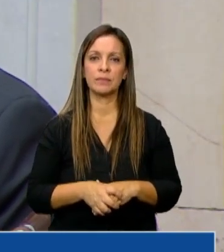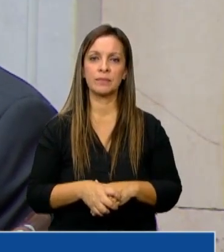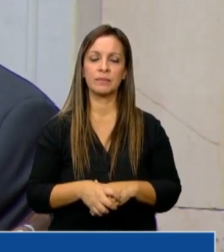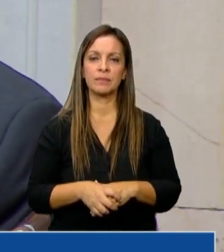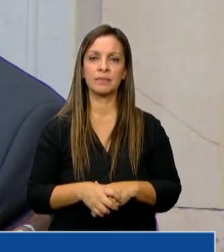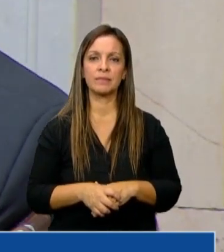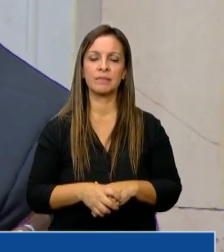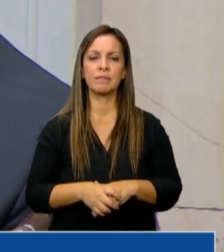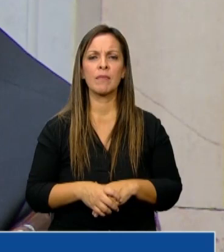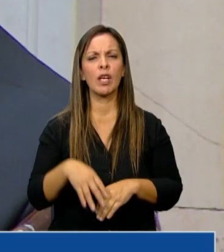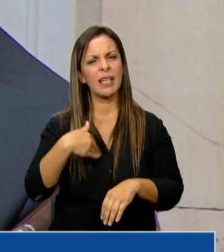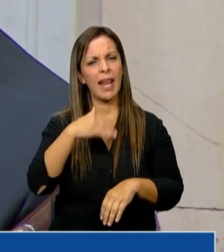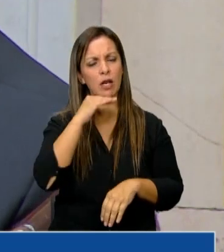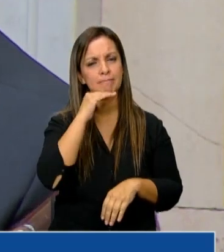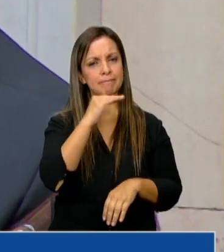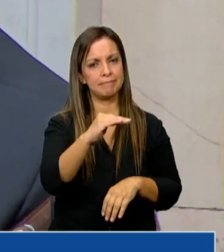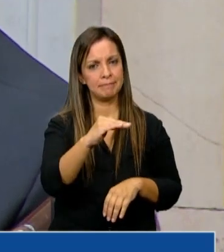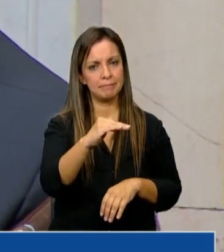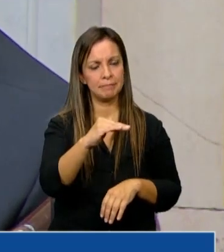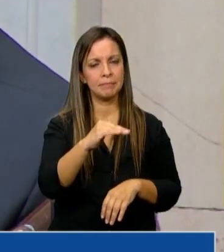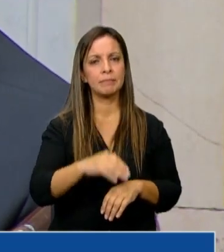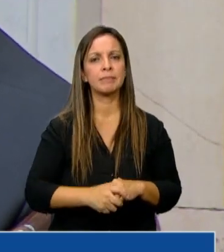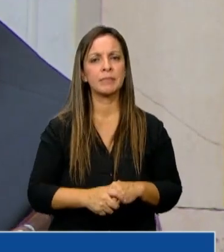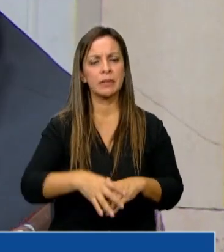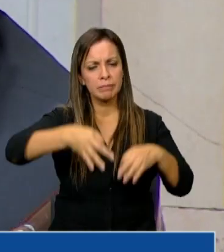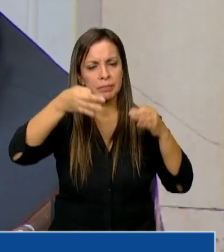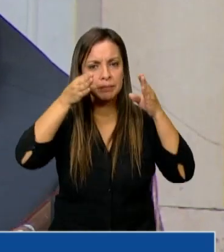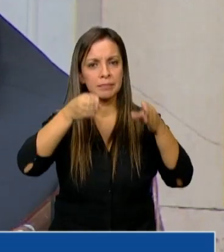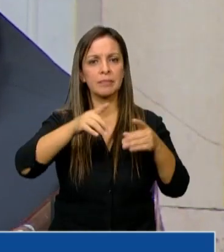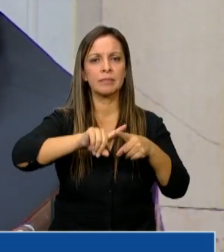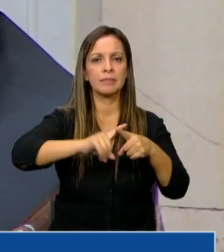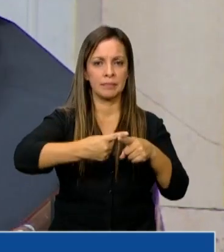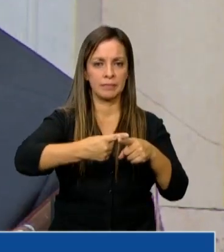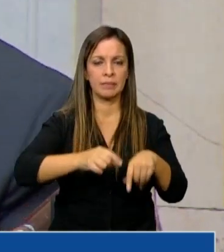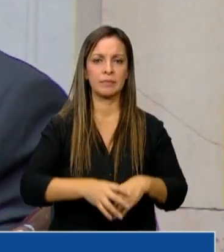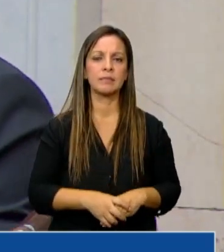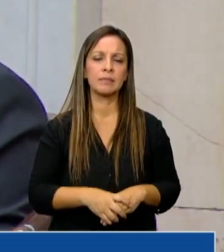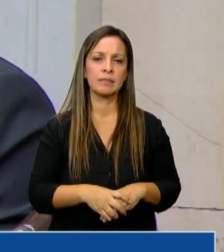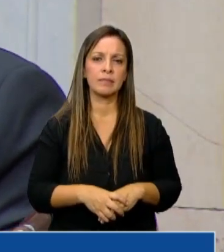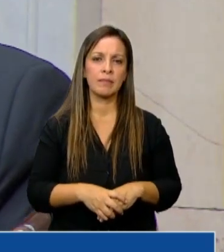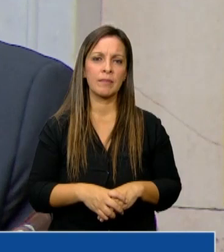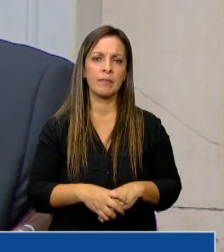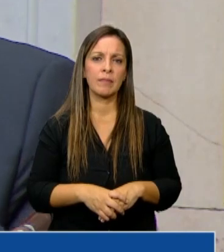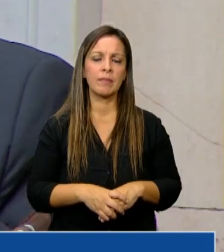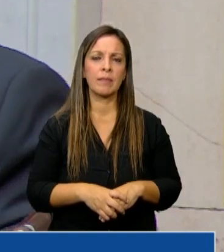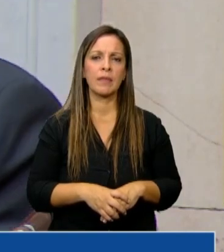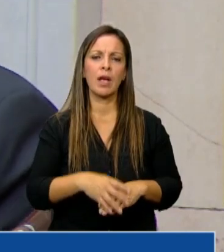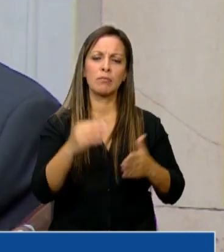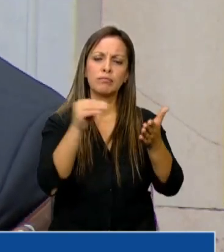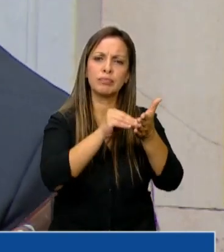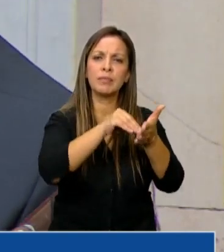Quiero dejar un mensaje que es estrictamente político. Se implantan agendas,